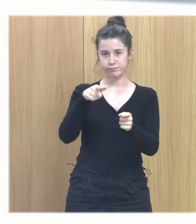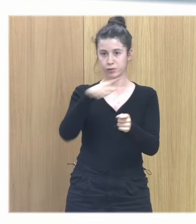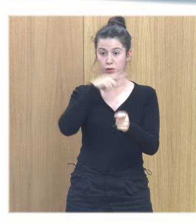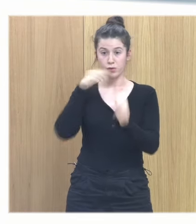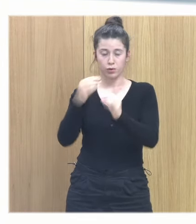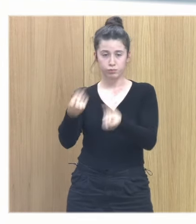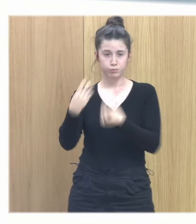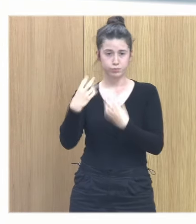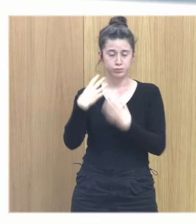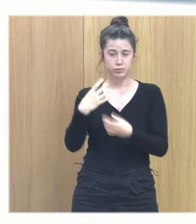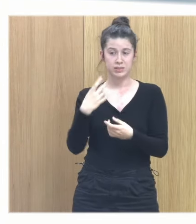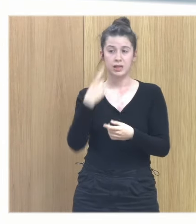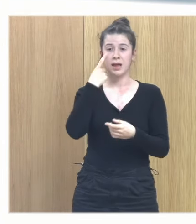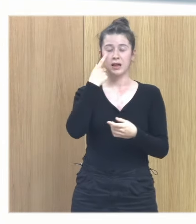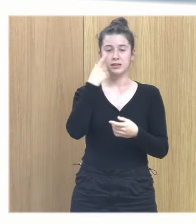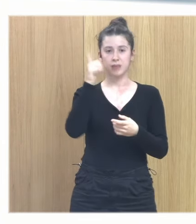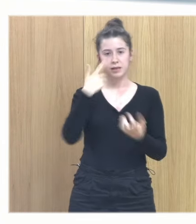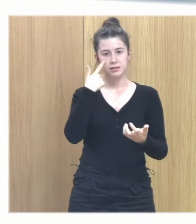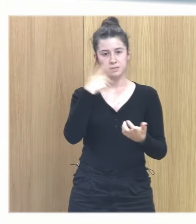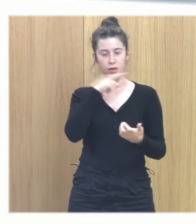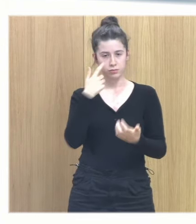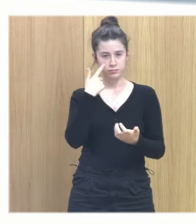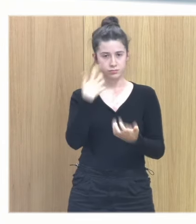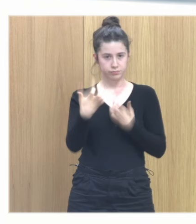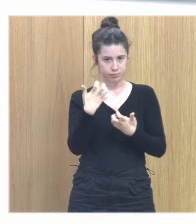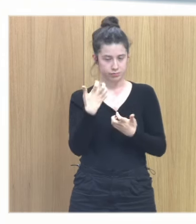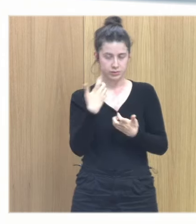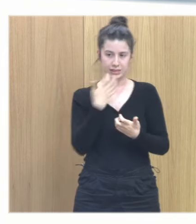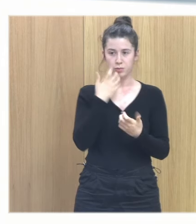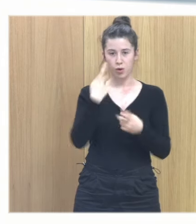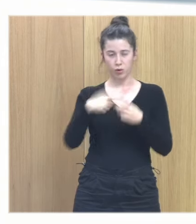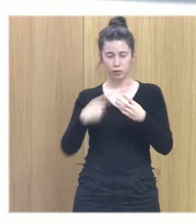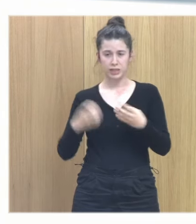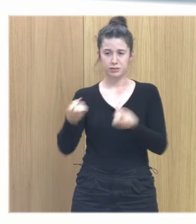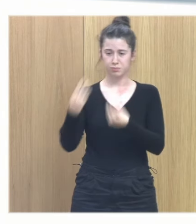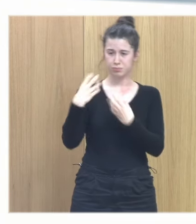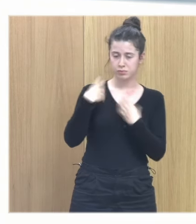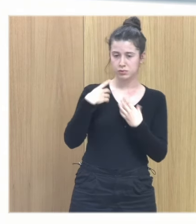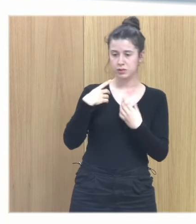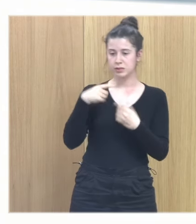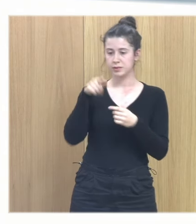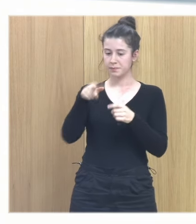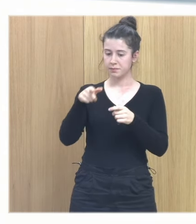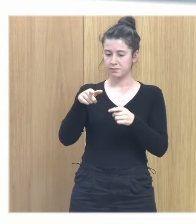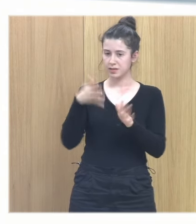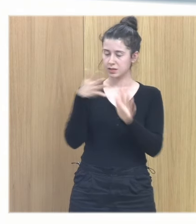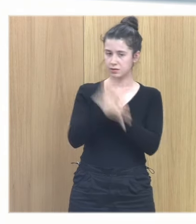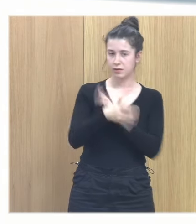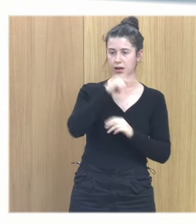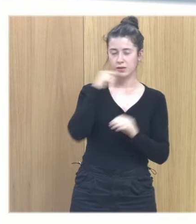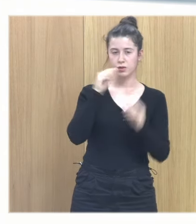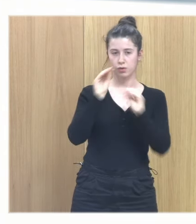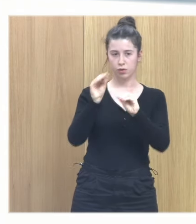a veces es nuestra cara de horror cuando nos cuentan determinadas cosas la que da honra el dolor de las personas la que da el valor y la